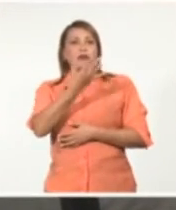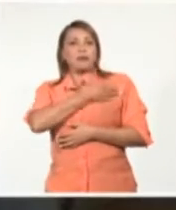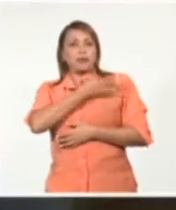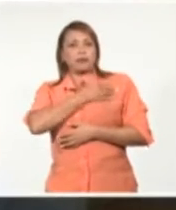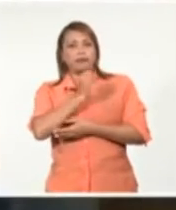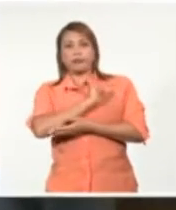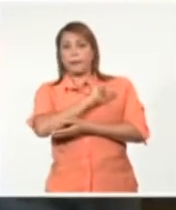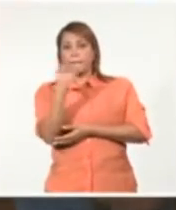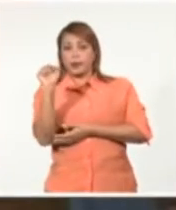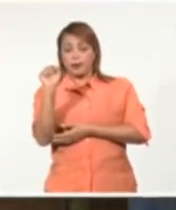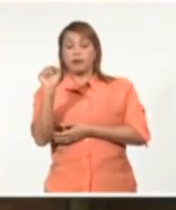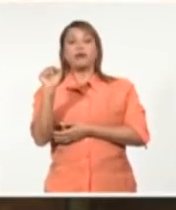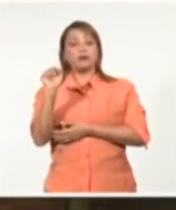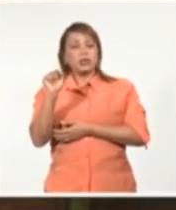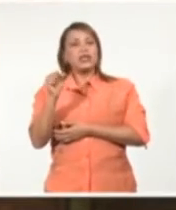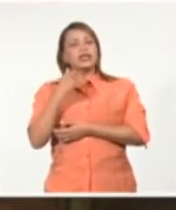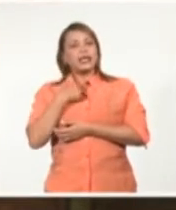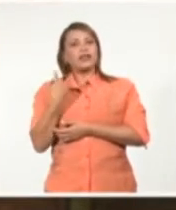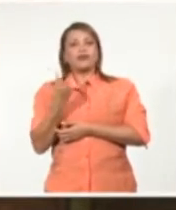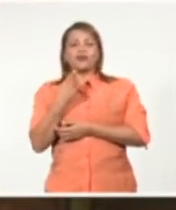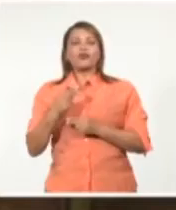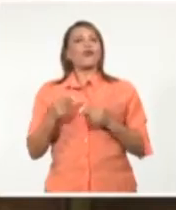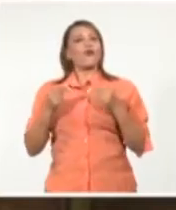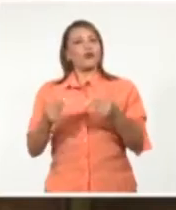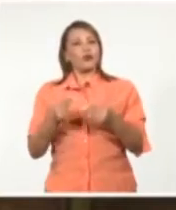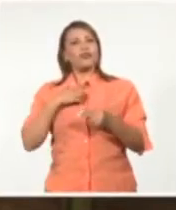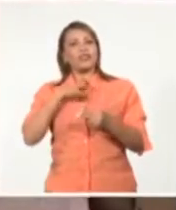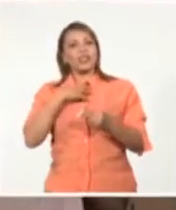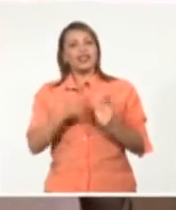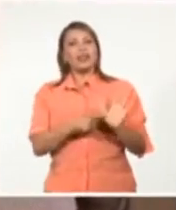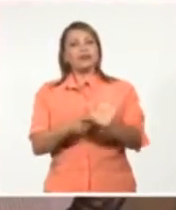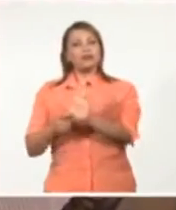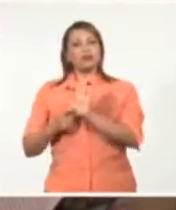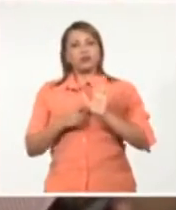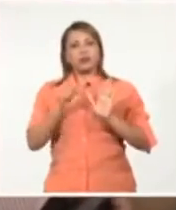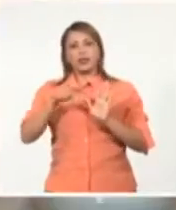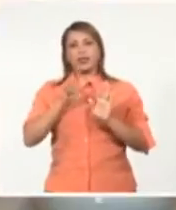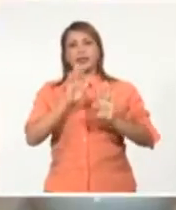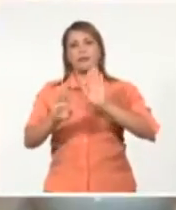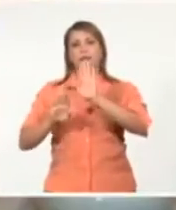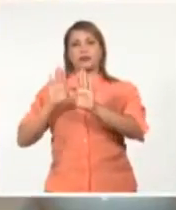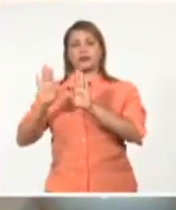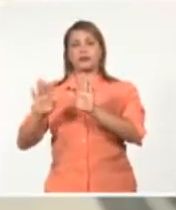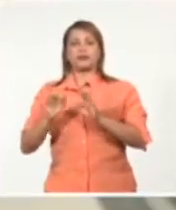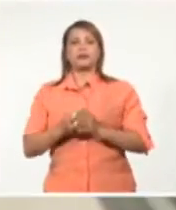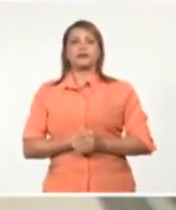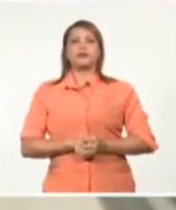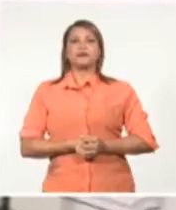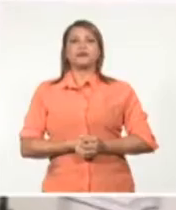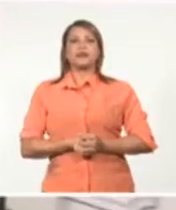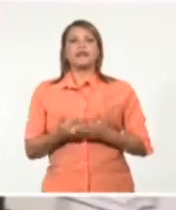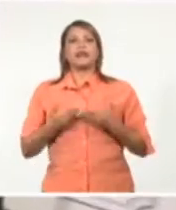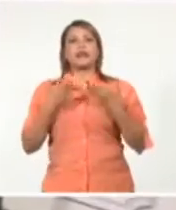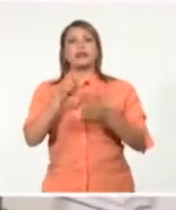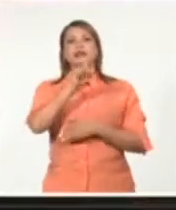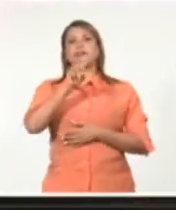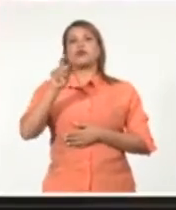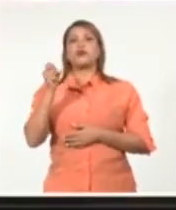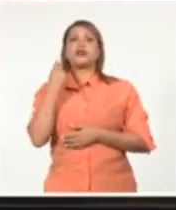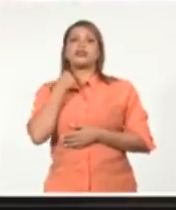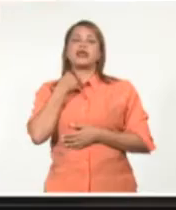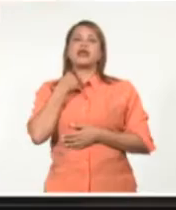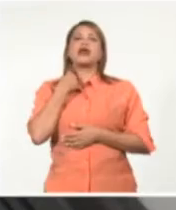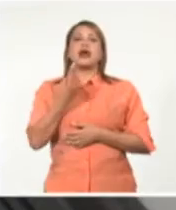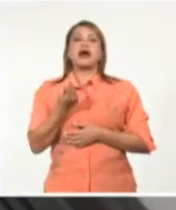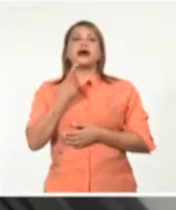Cervantes que nos da mucho honor tenerla aquí en esta exposición. La exposición se dedica a los 120 años del natalicio de Dulce